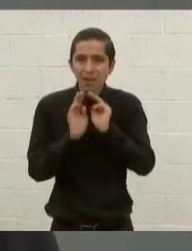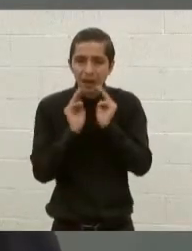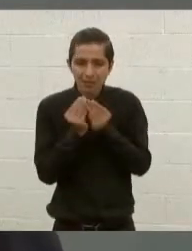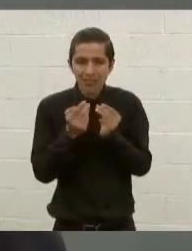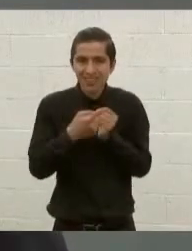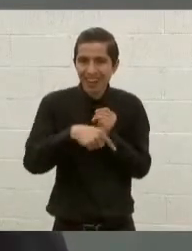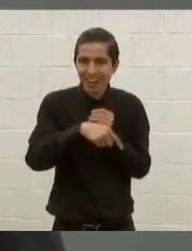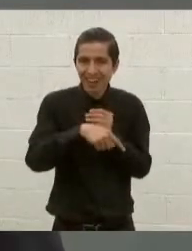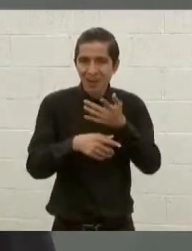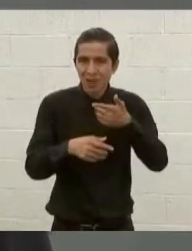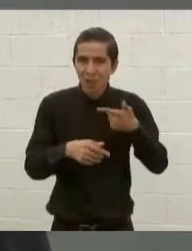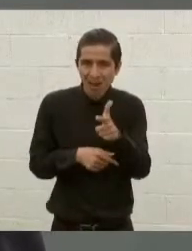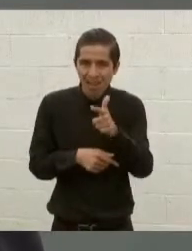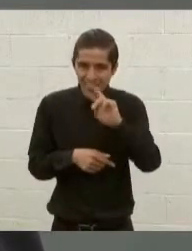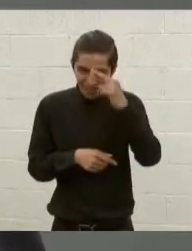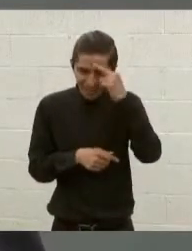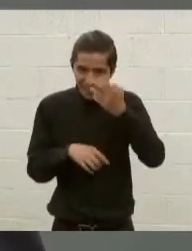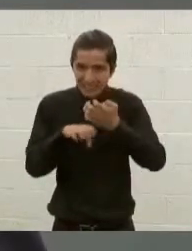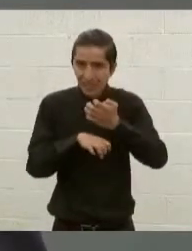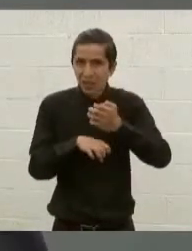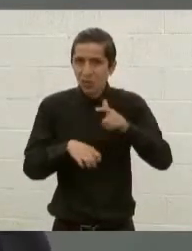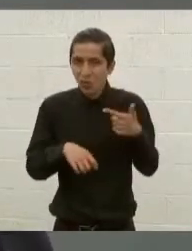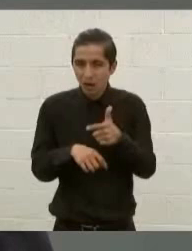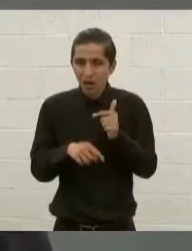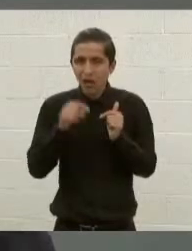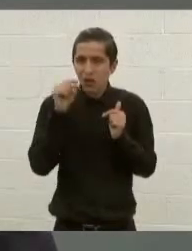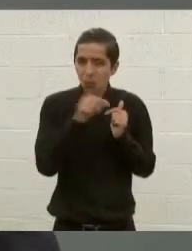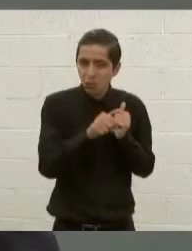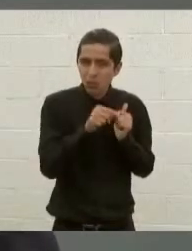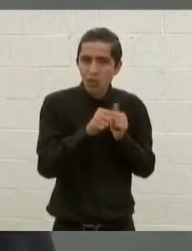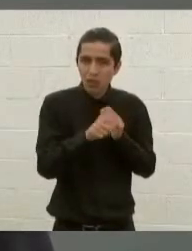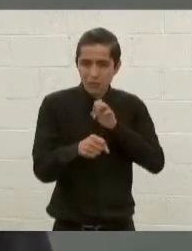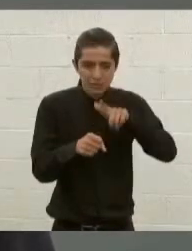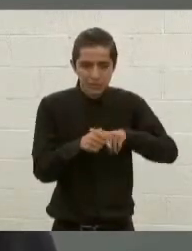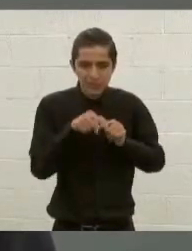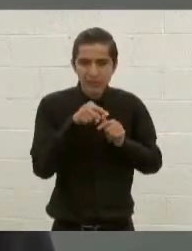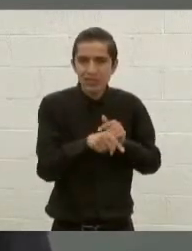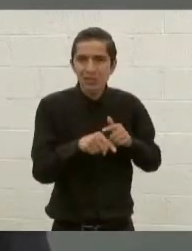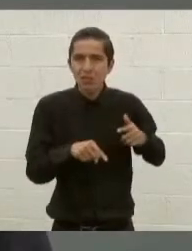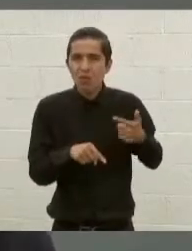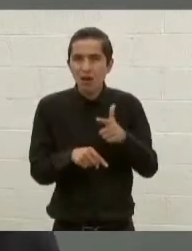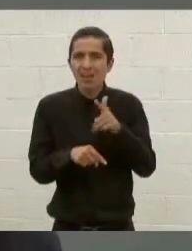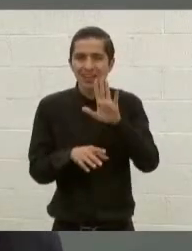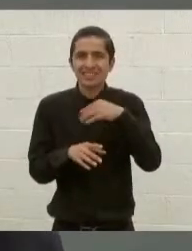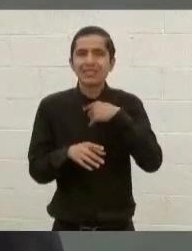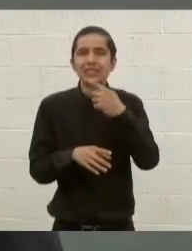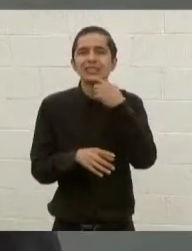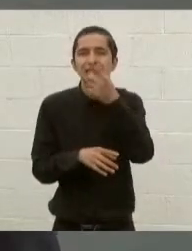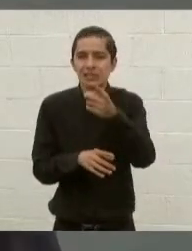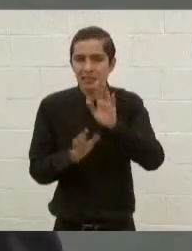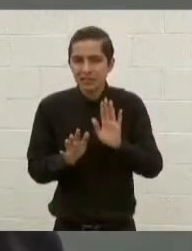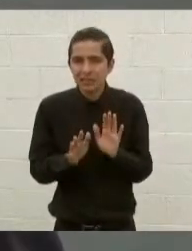Guanajuato en el estado de Guanajuato particularmente aquí hago un paréntesis